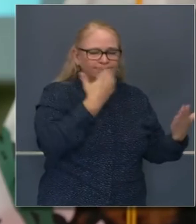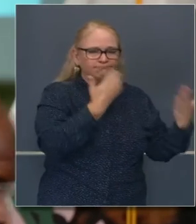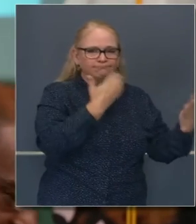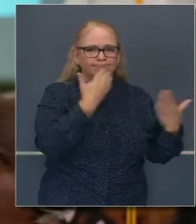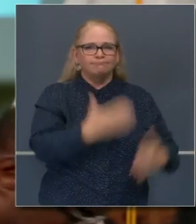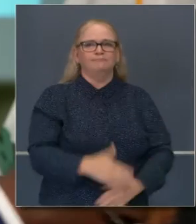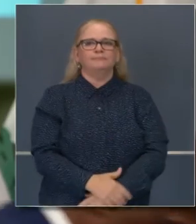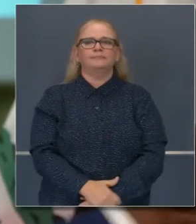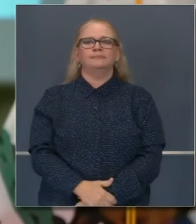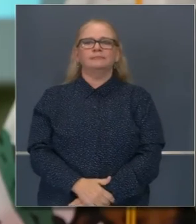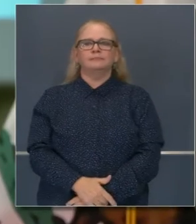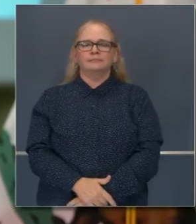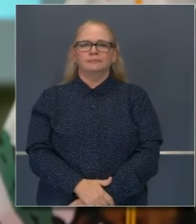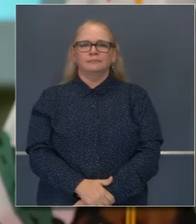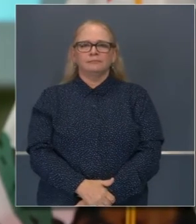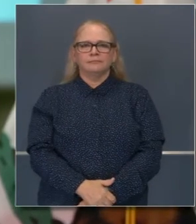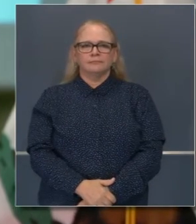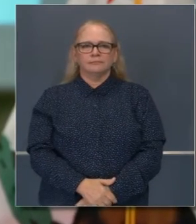Gracias, gobernador Newsom.